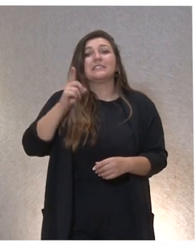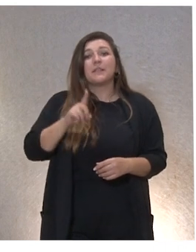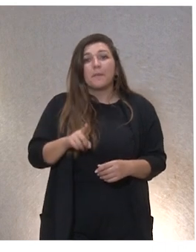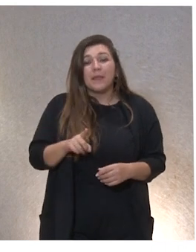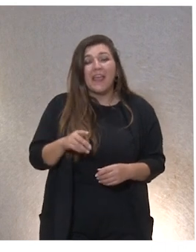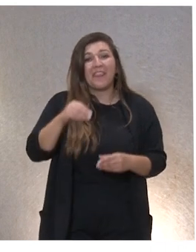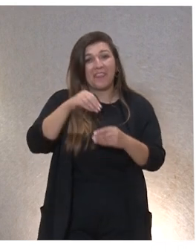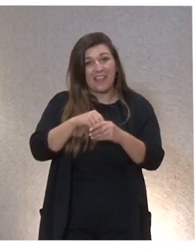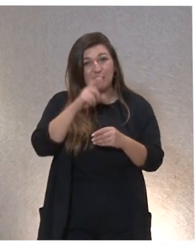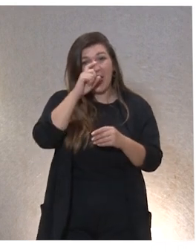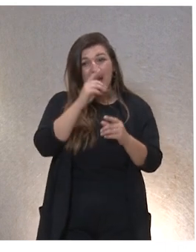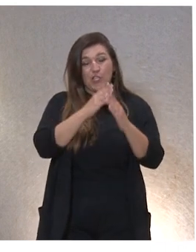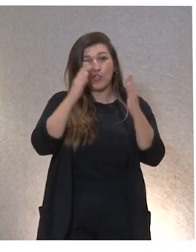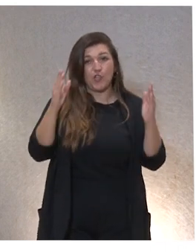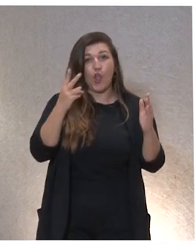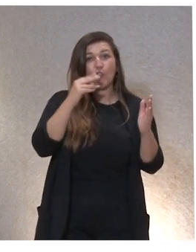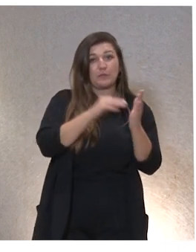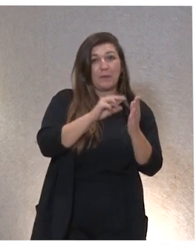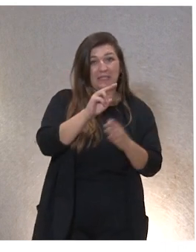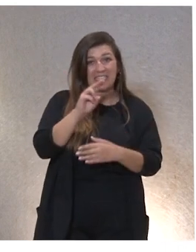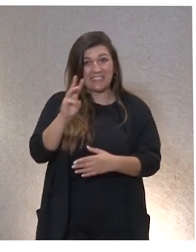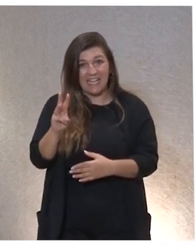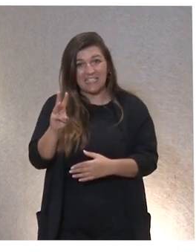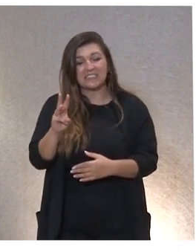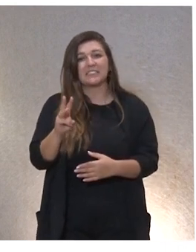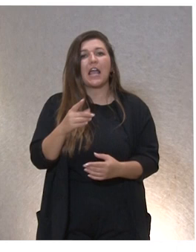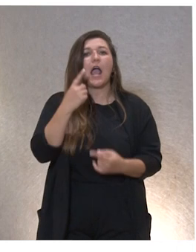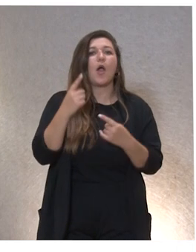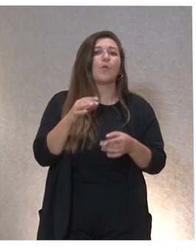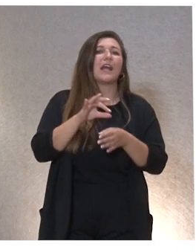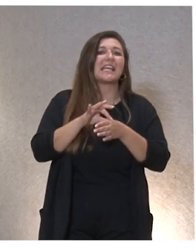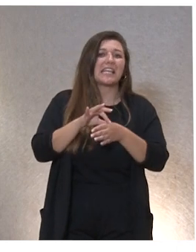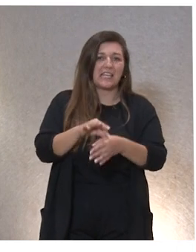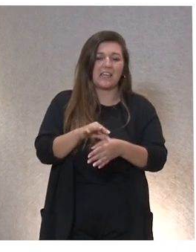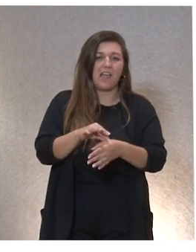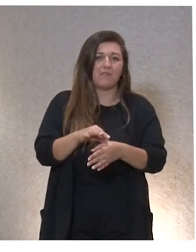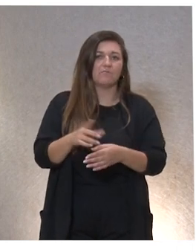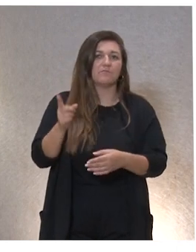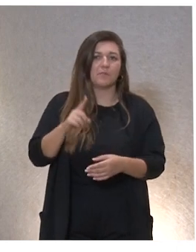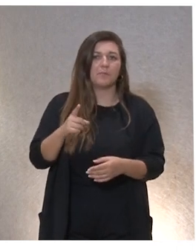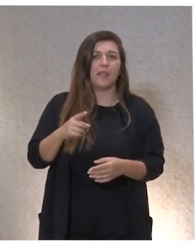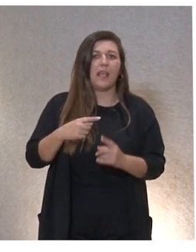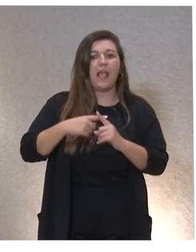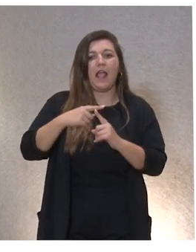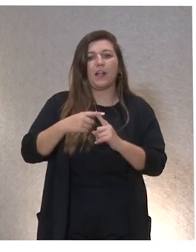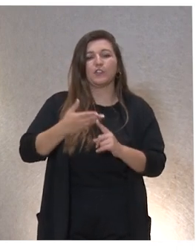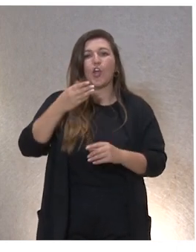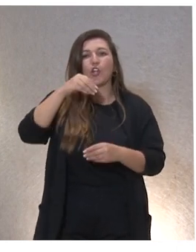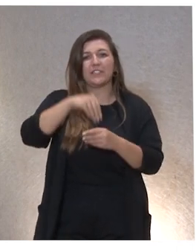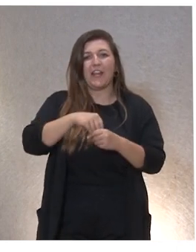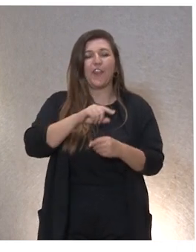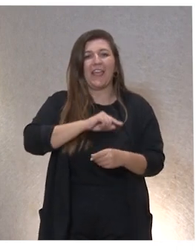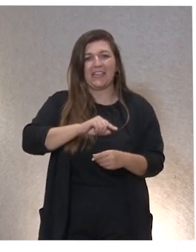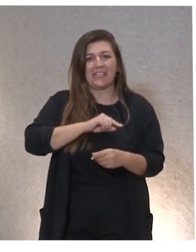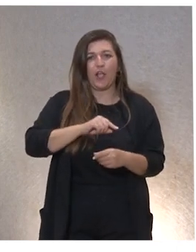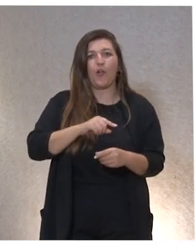2023 hemos ofrecido pues algunas guías ¿vale? que también tienen un alto contenido ético como es la guía de